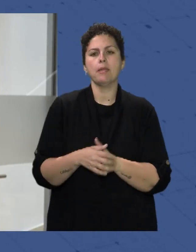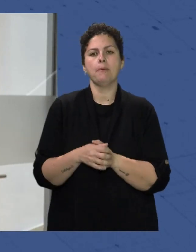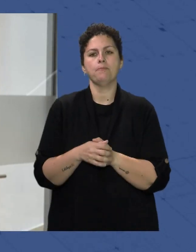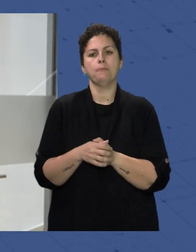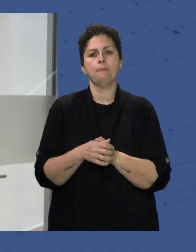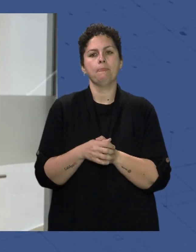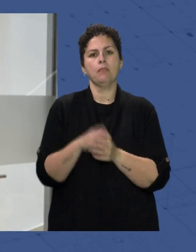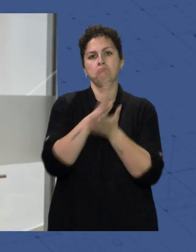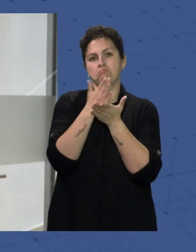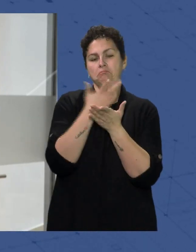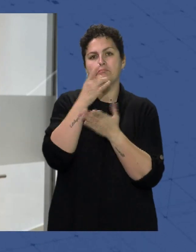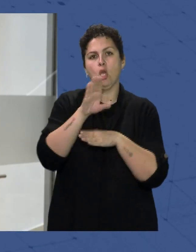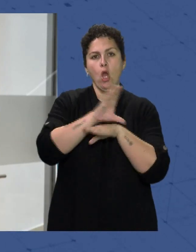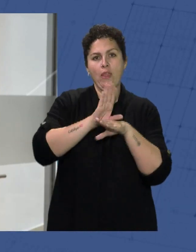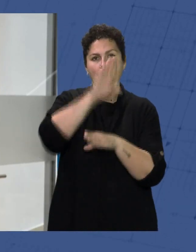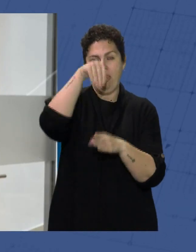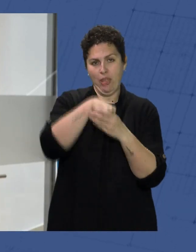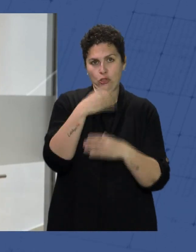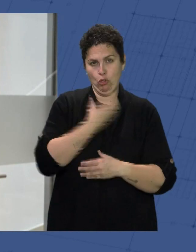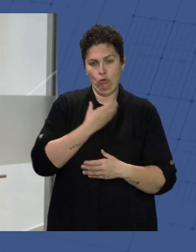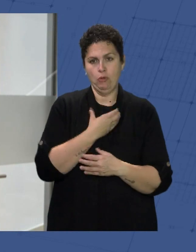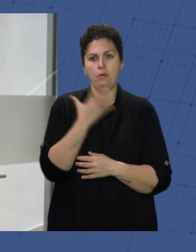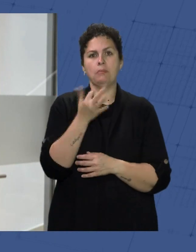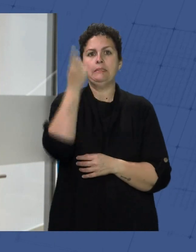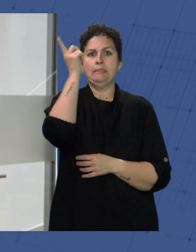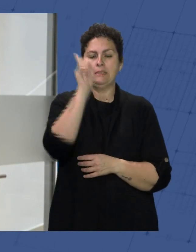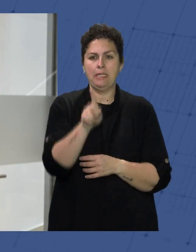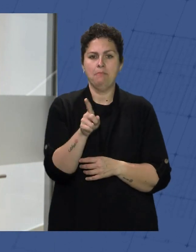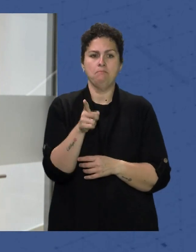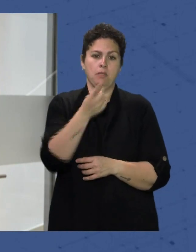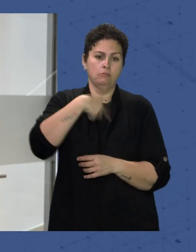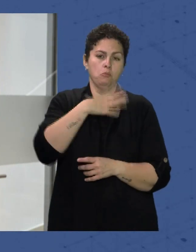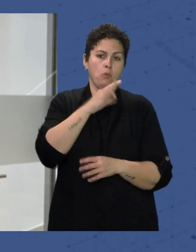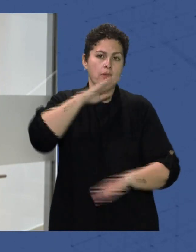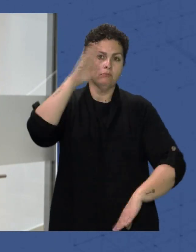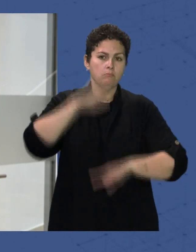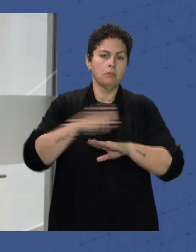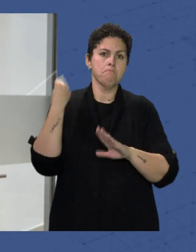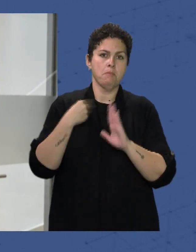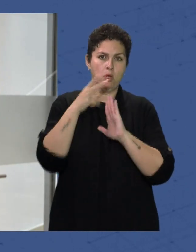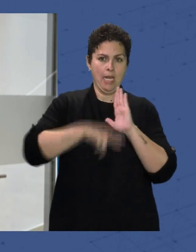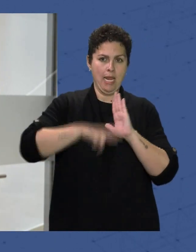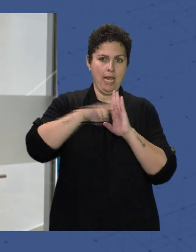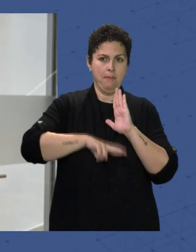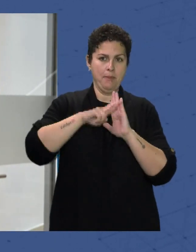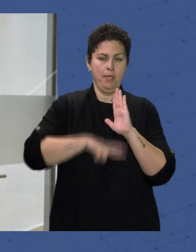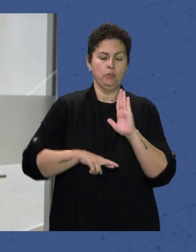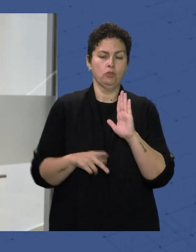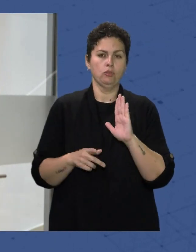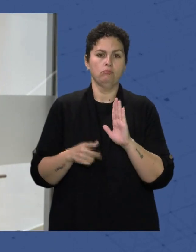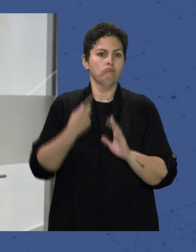concejales Que están dentro De la corporación Municipal Y con ello Damos cumplimiento A este reglamento Y bueno Estamos